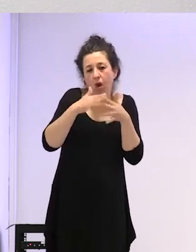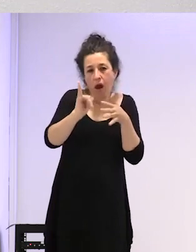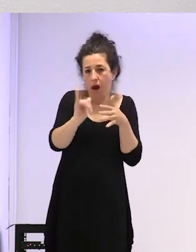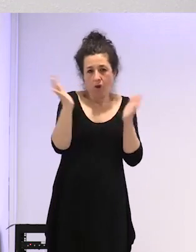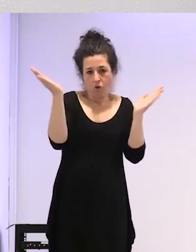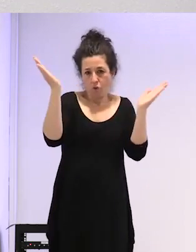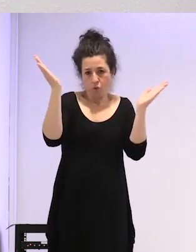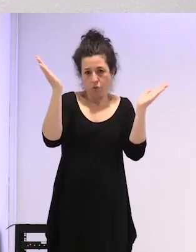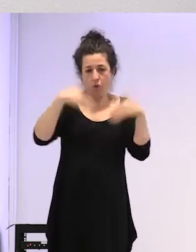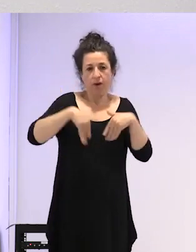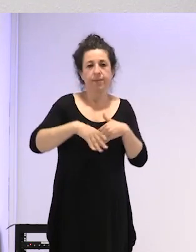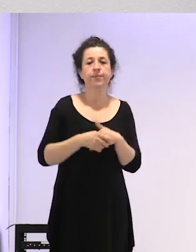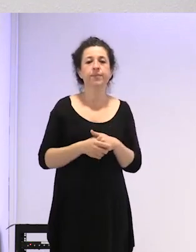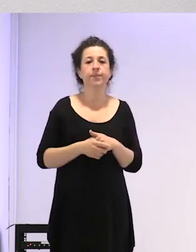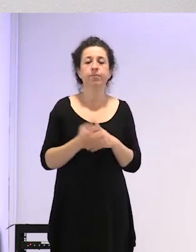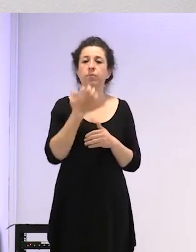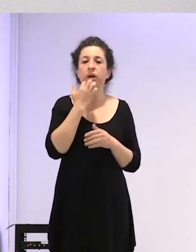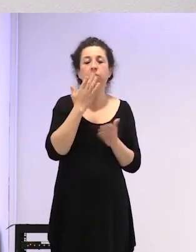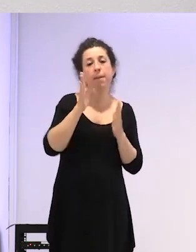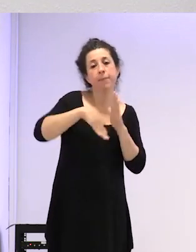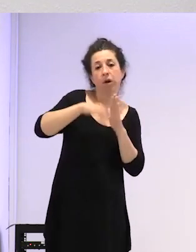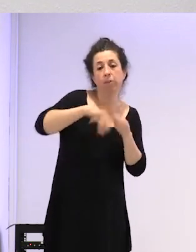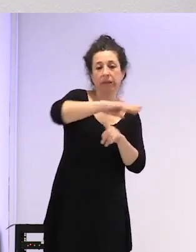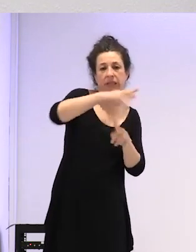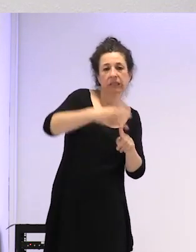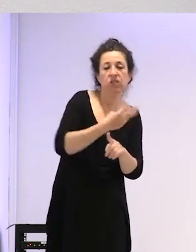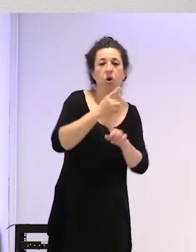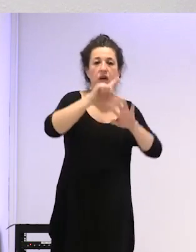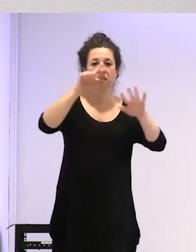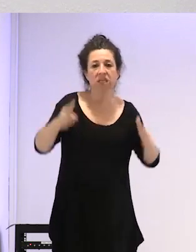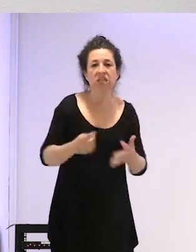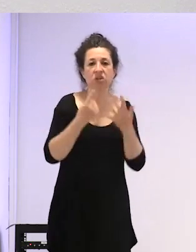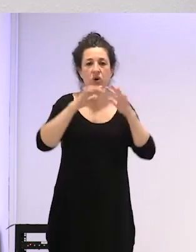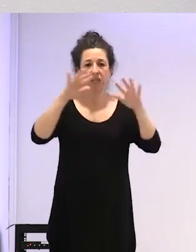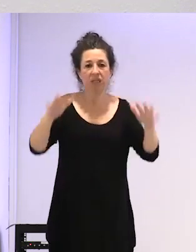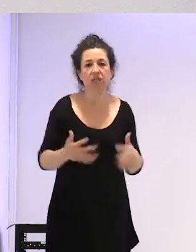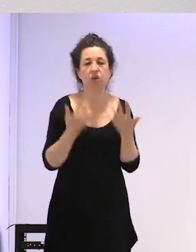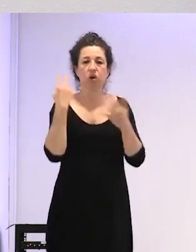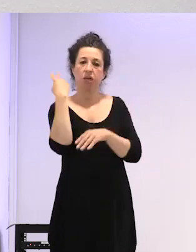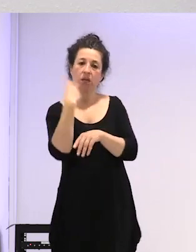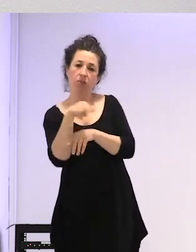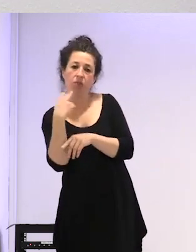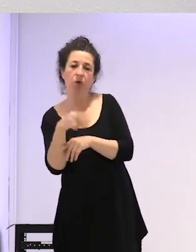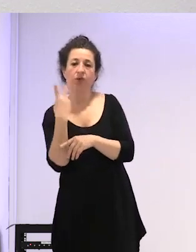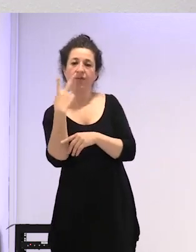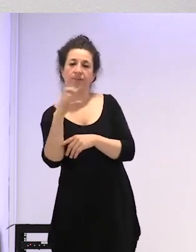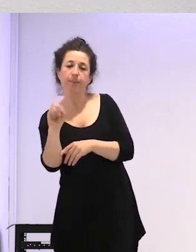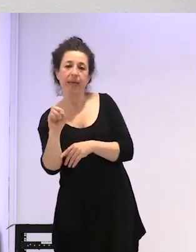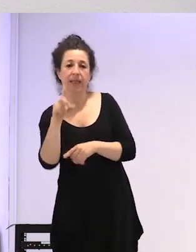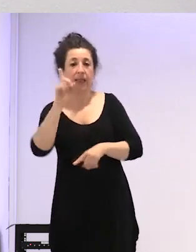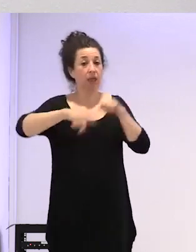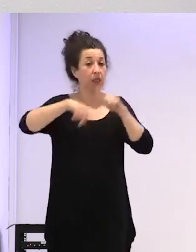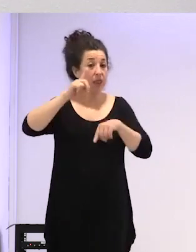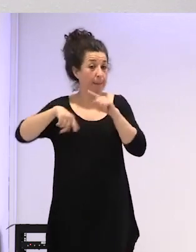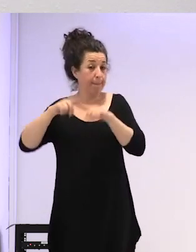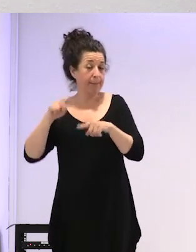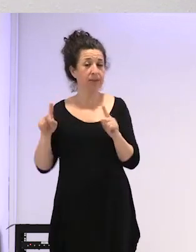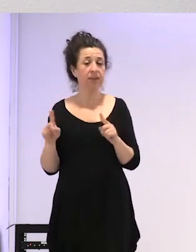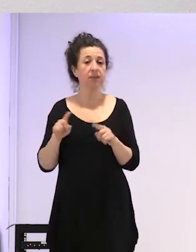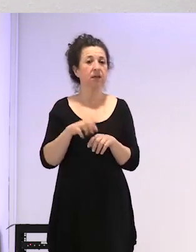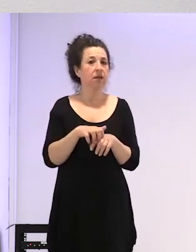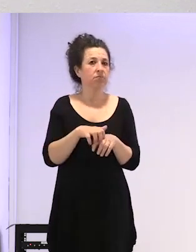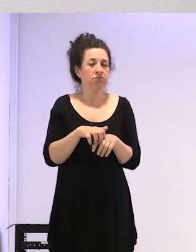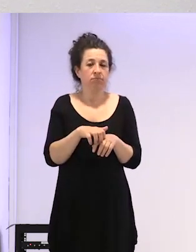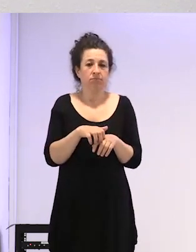programas de tres horas tenemos programas de seis horas de diez de doce de veinte dependiendo y casi